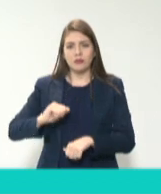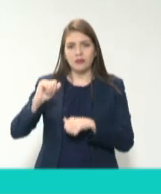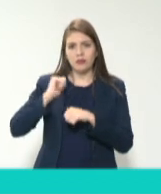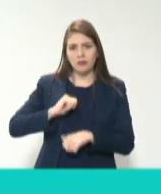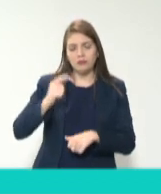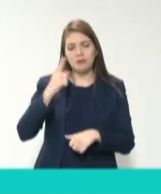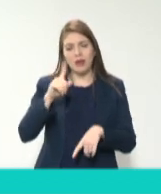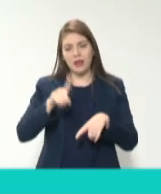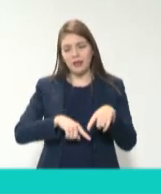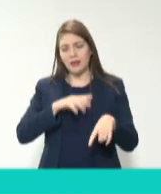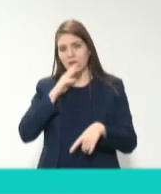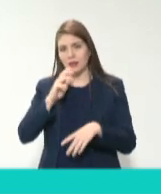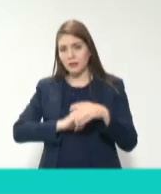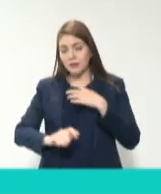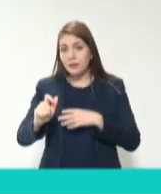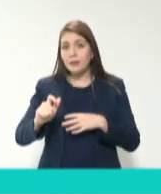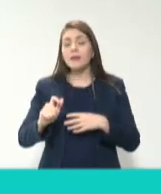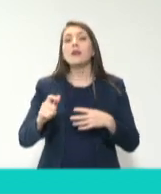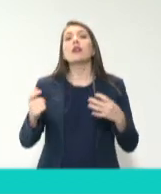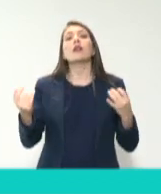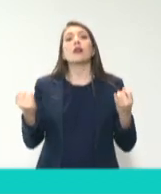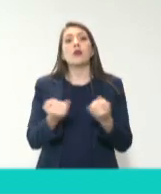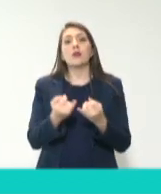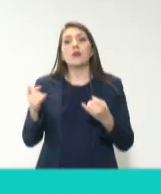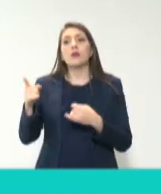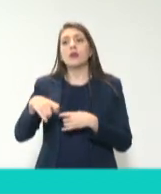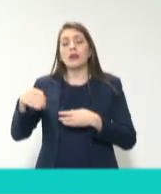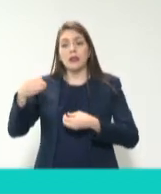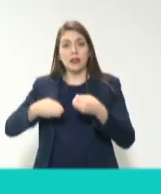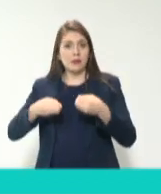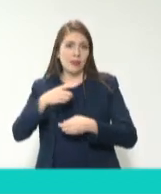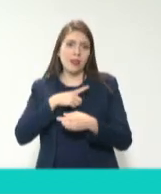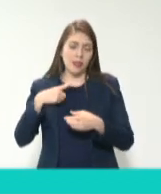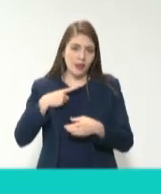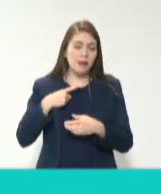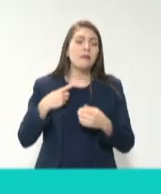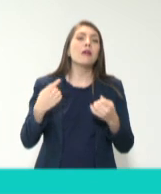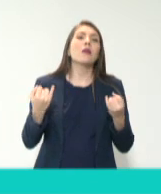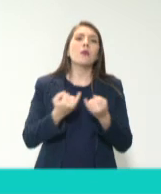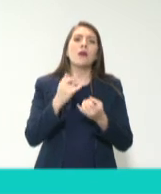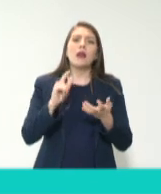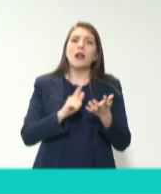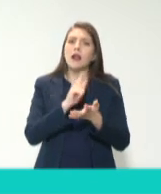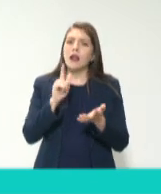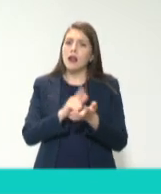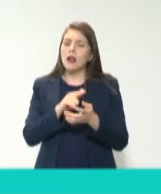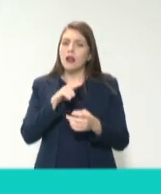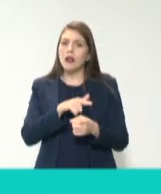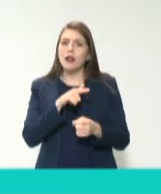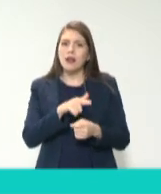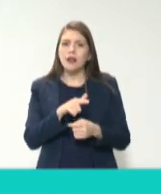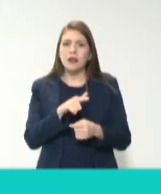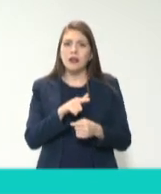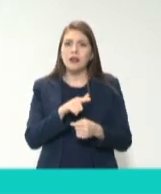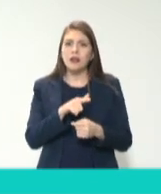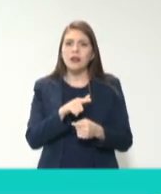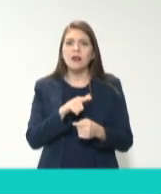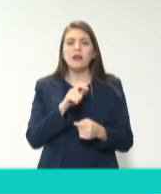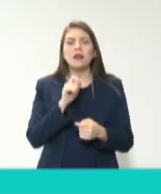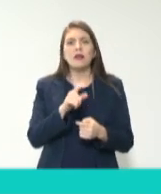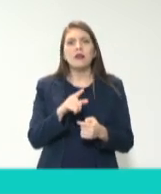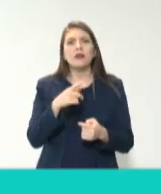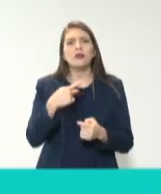combate a la corrupción, y los tribunales, y una ley de responsabilidades, que ese es muy importante, el código y la ley de extinción de